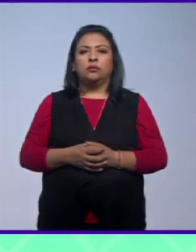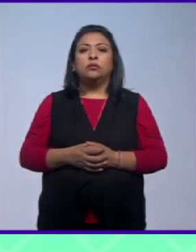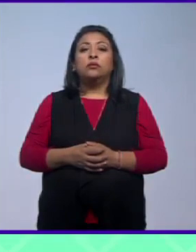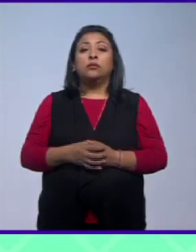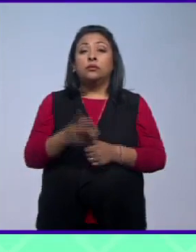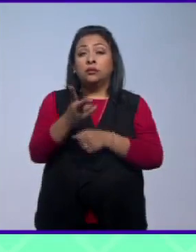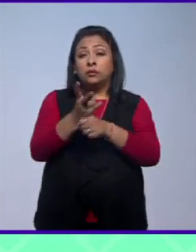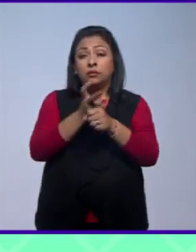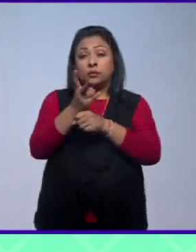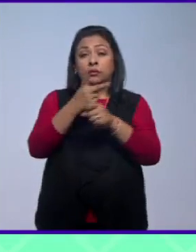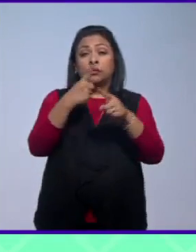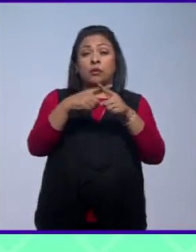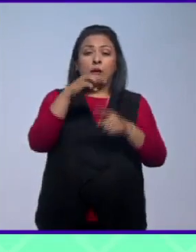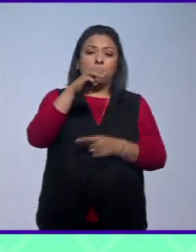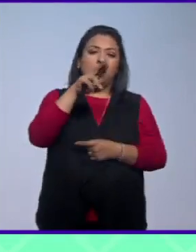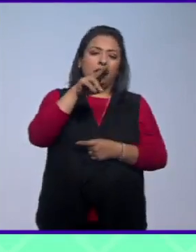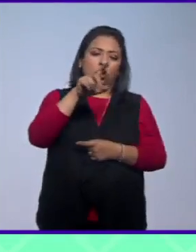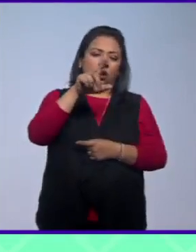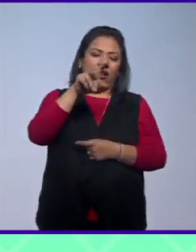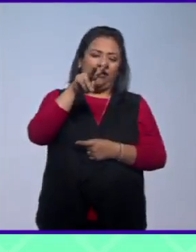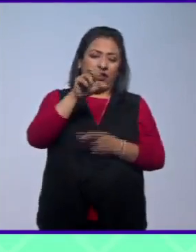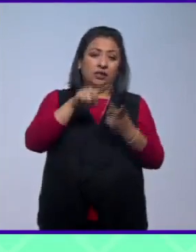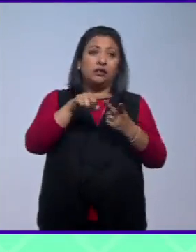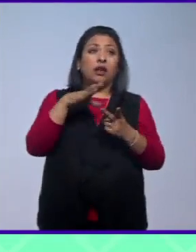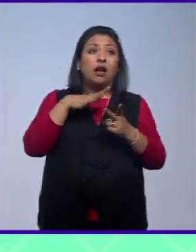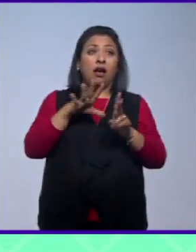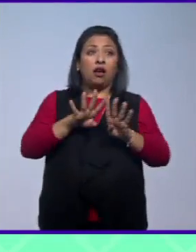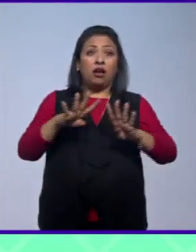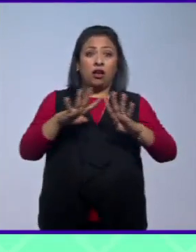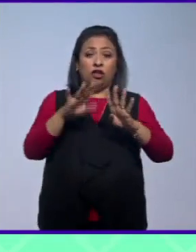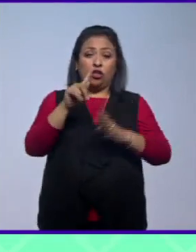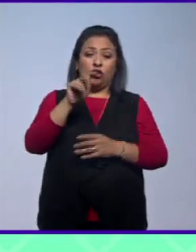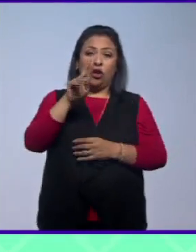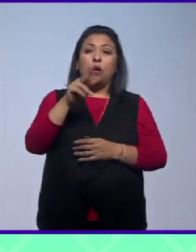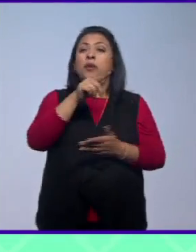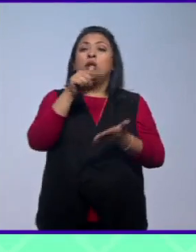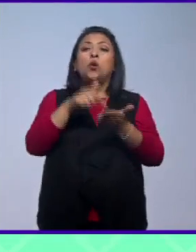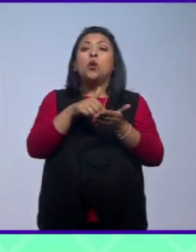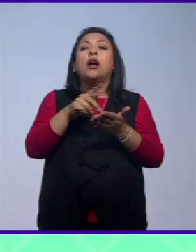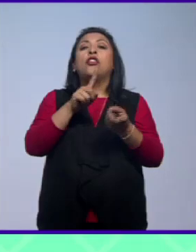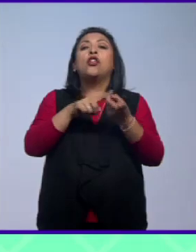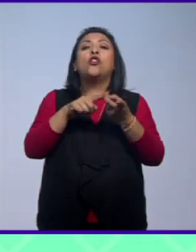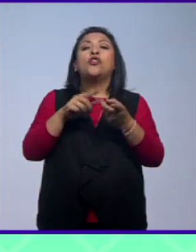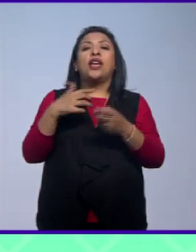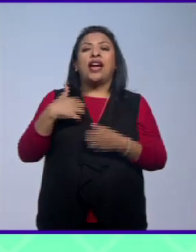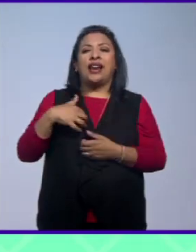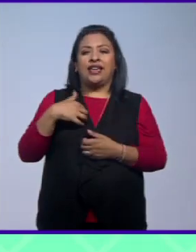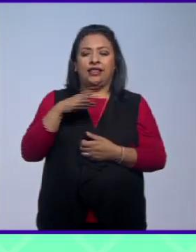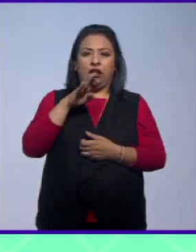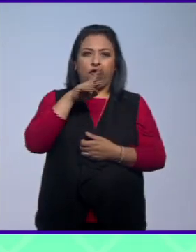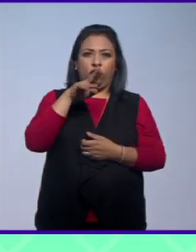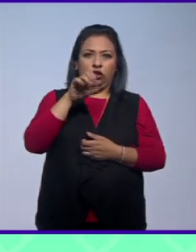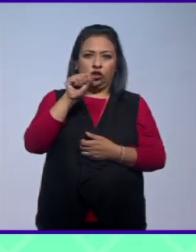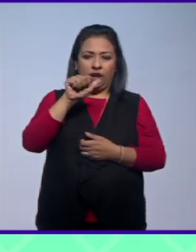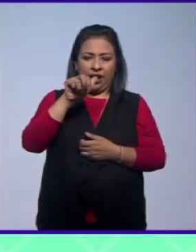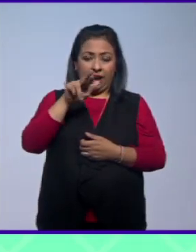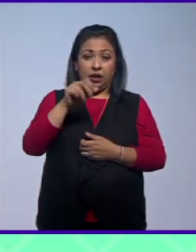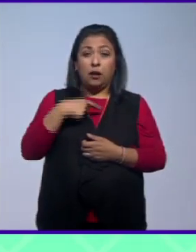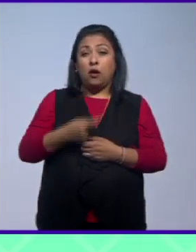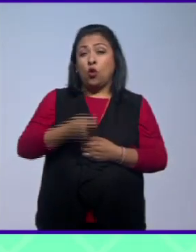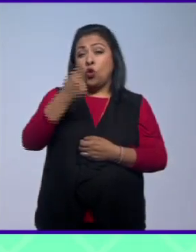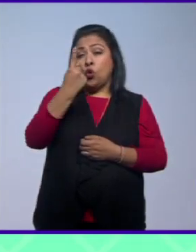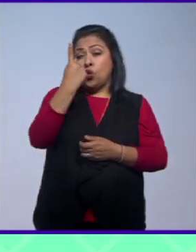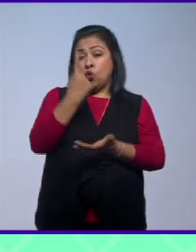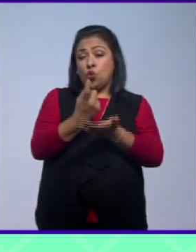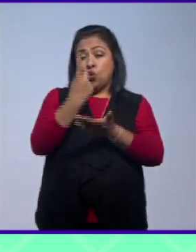Invitados por Mario La Vista el ensamble Tropi originario de Buenos Aires Argentina se presenta por única vez